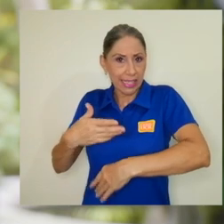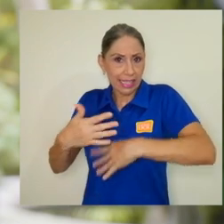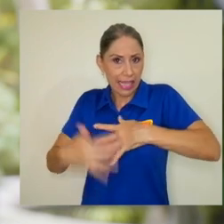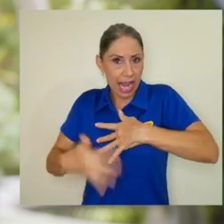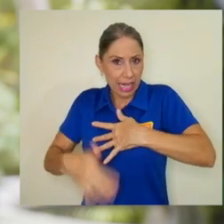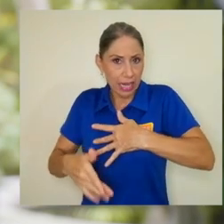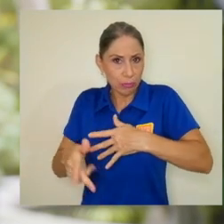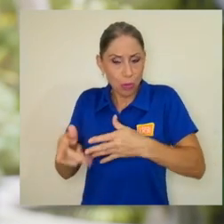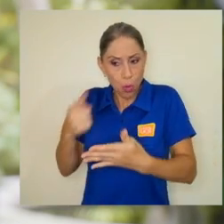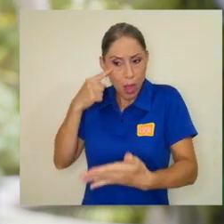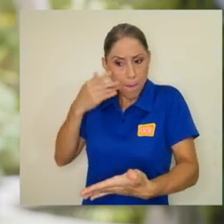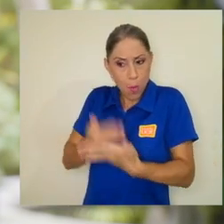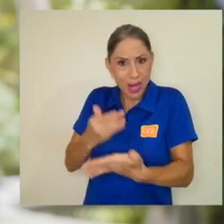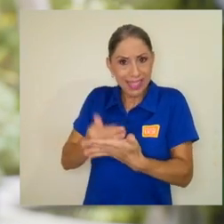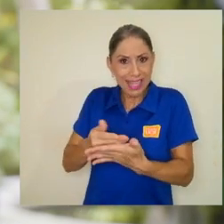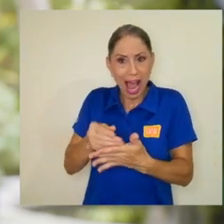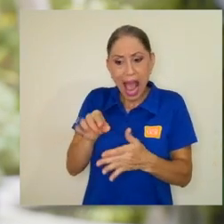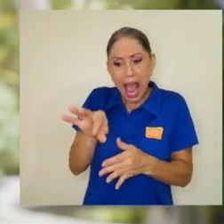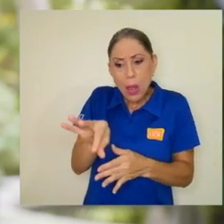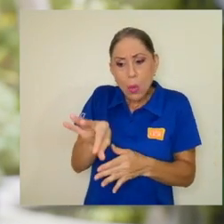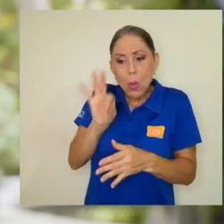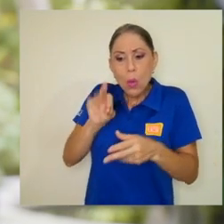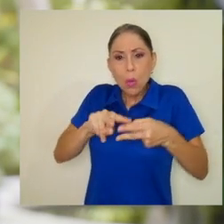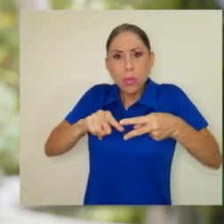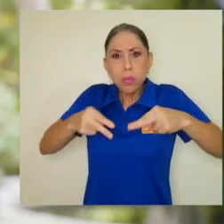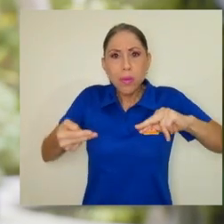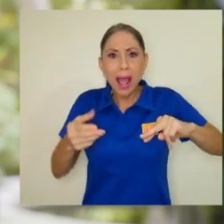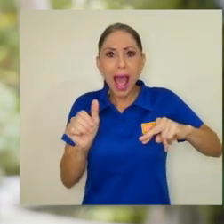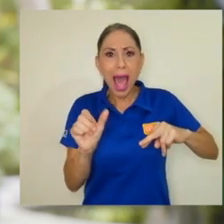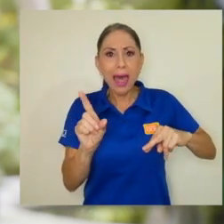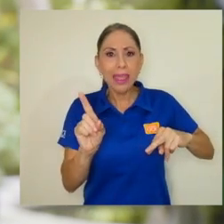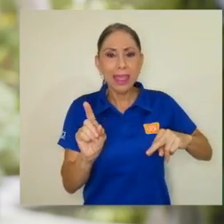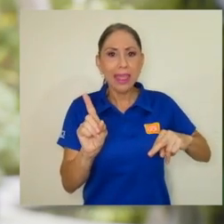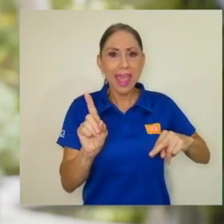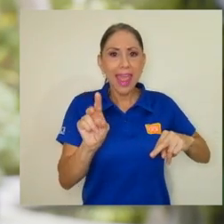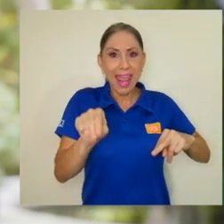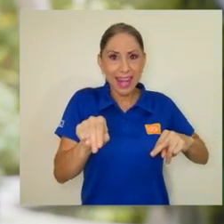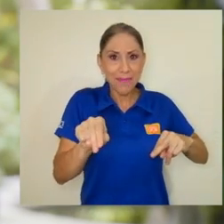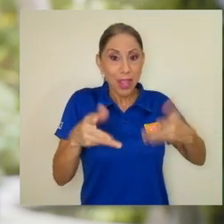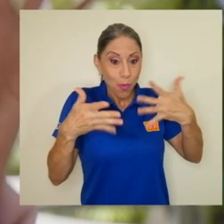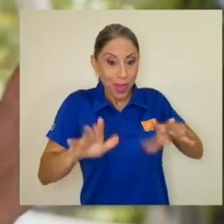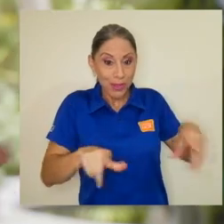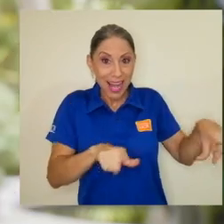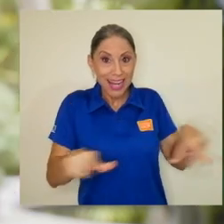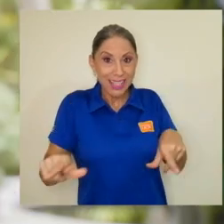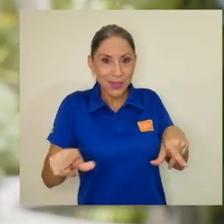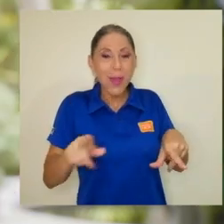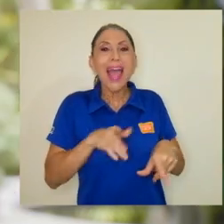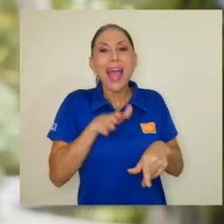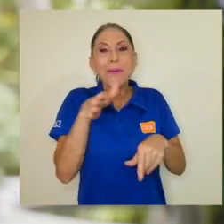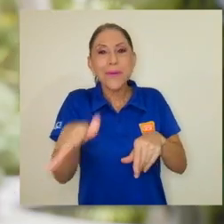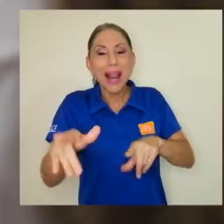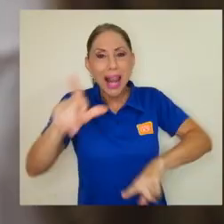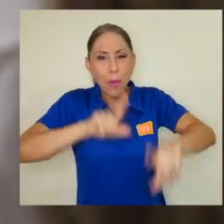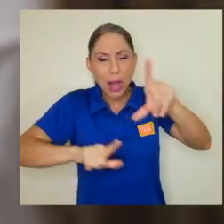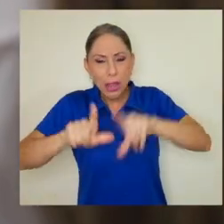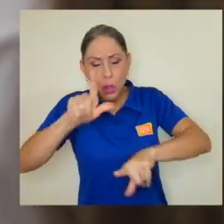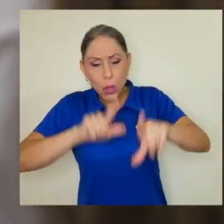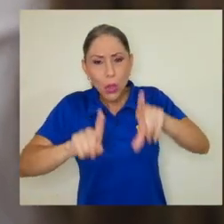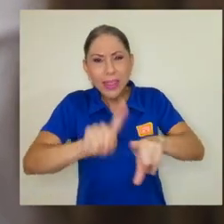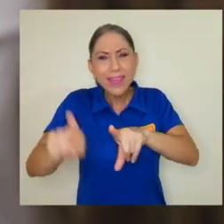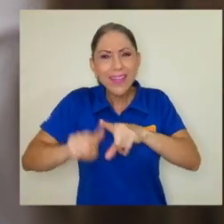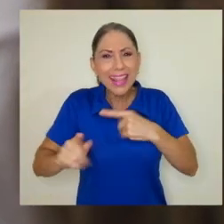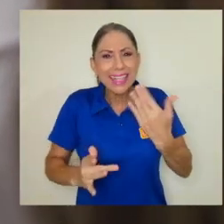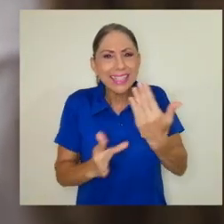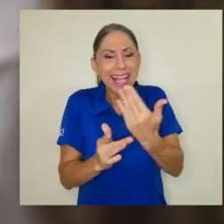de sangre, a partir de esa sangre extraemos el ADN, el material genético. Y una vez que tenemos el material genético, pues pasamos al laboratorio a realizar diferentes